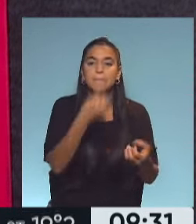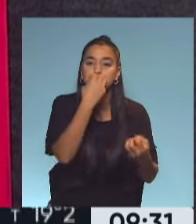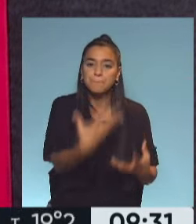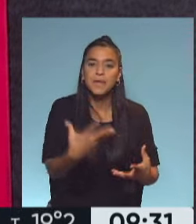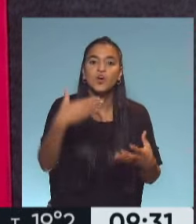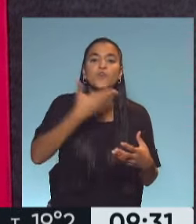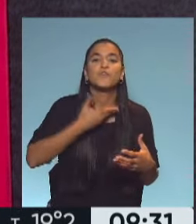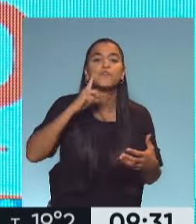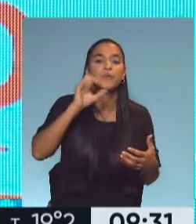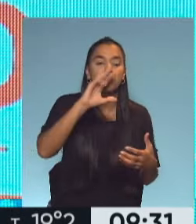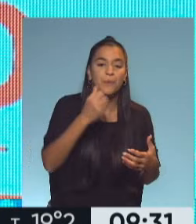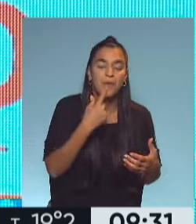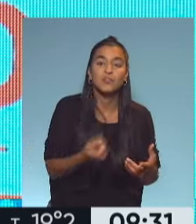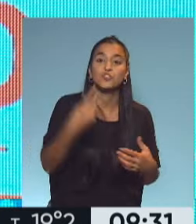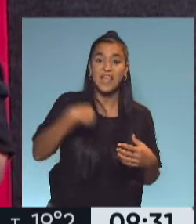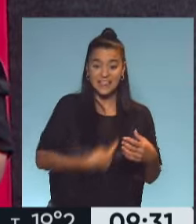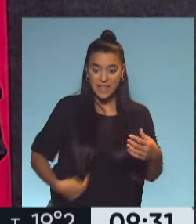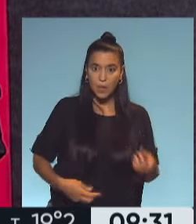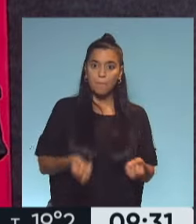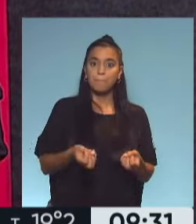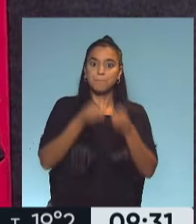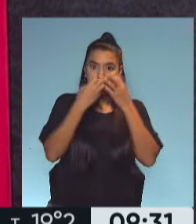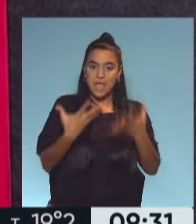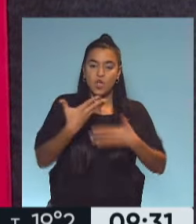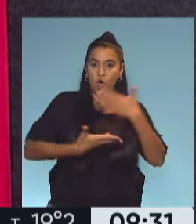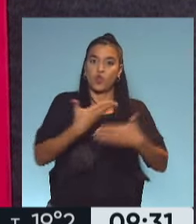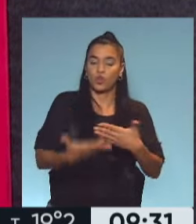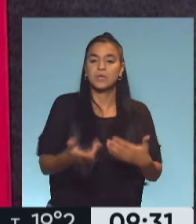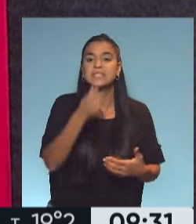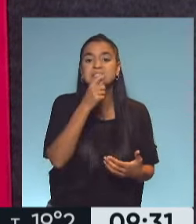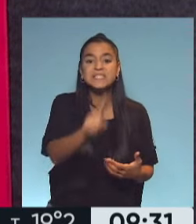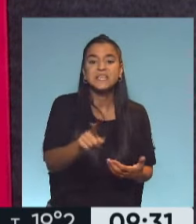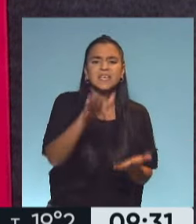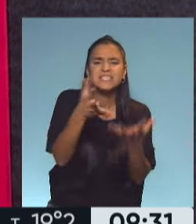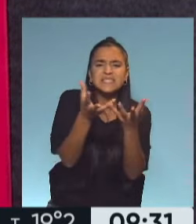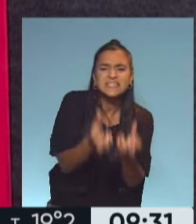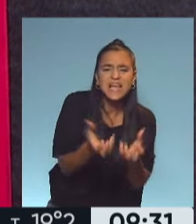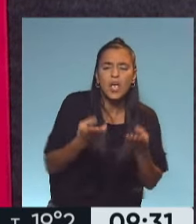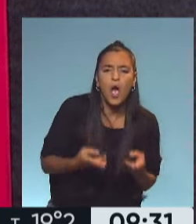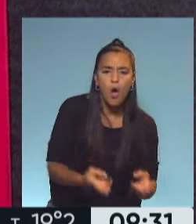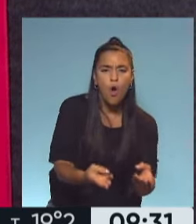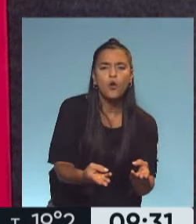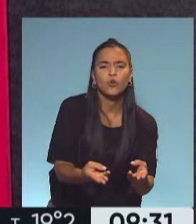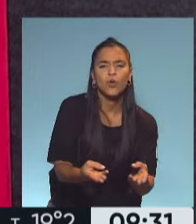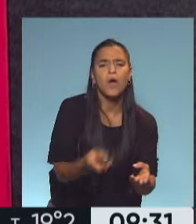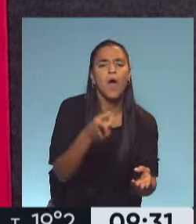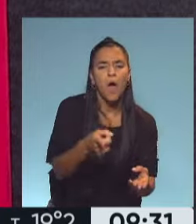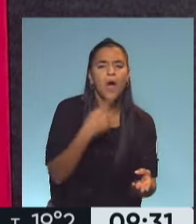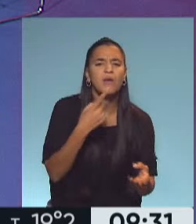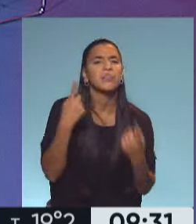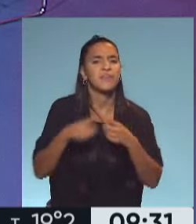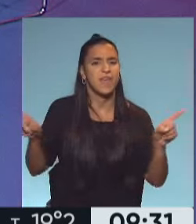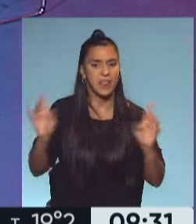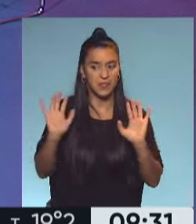más la fibra de ese alimento y a nivel intestinal va a acelerar más el tránsito. En cambio, cuando la hacemos seca al horno, claro, ahí va a actuar